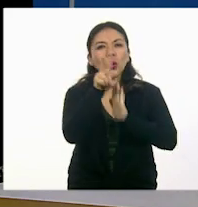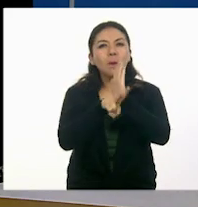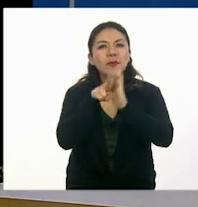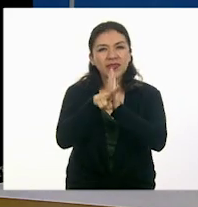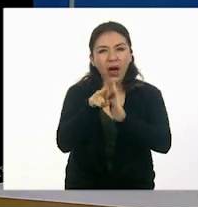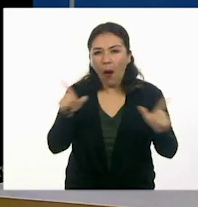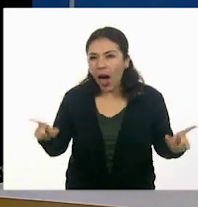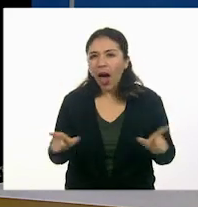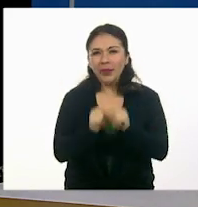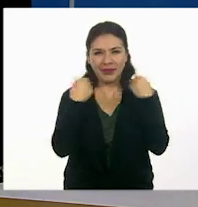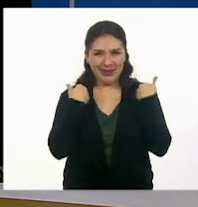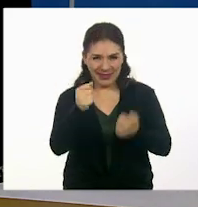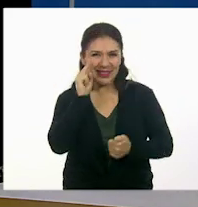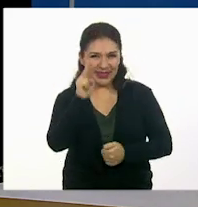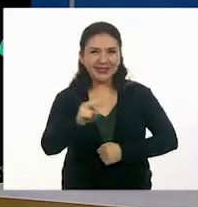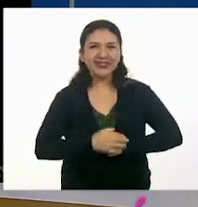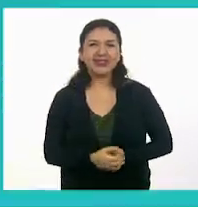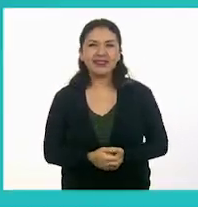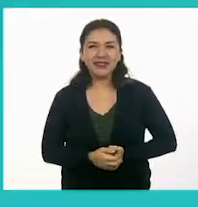que lo sintetiza perfecto?